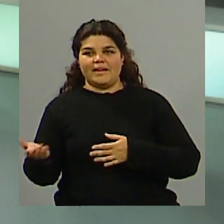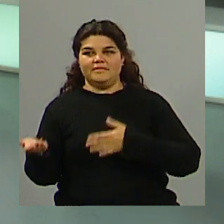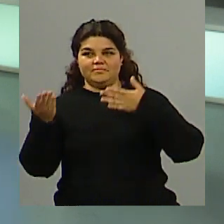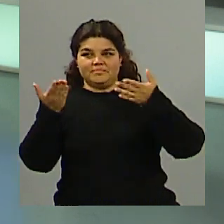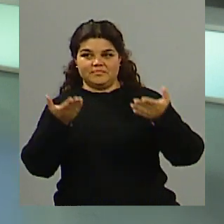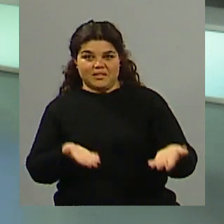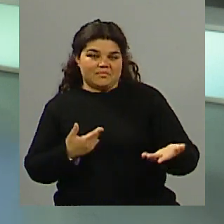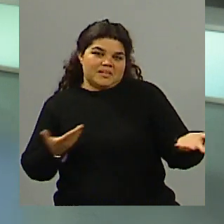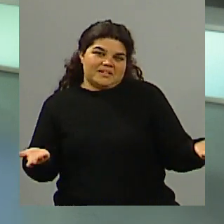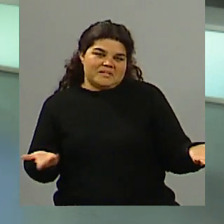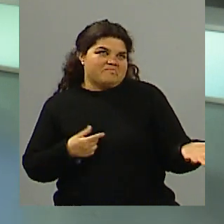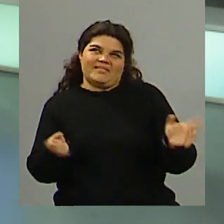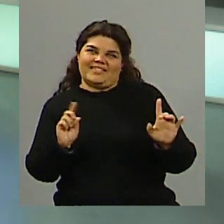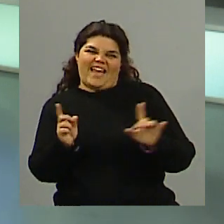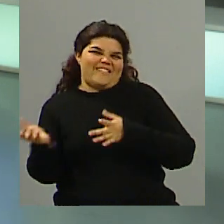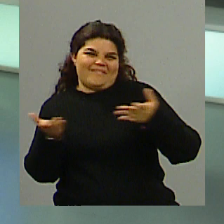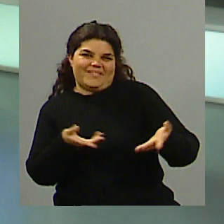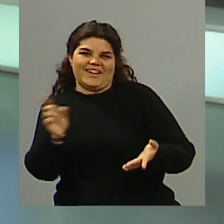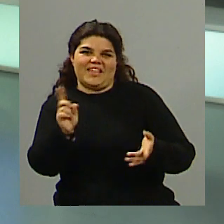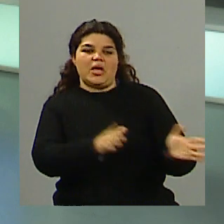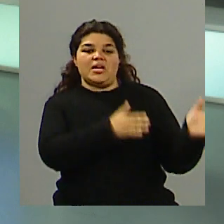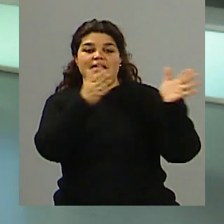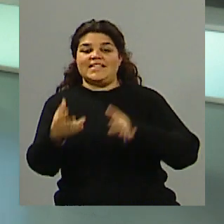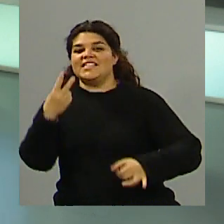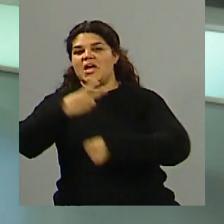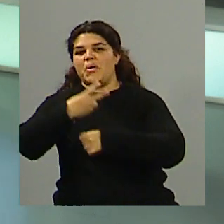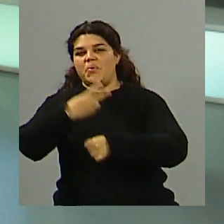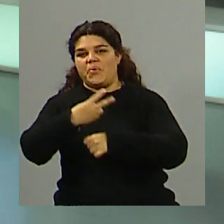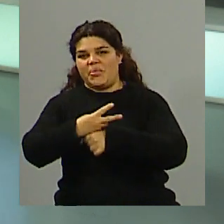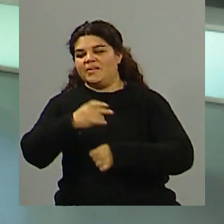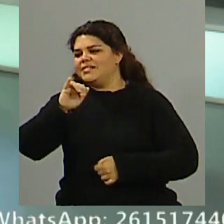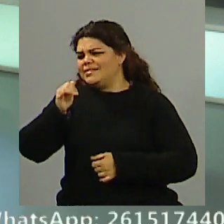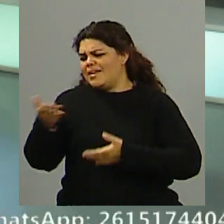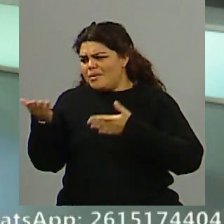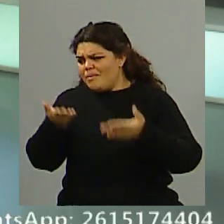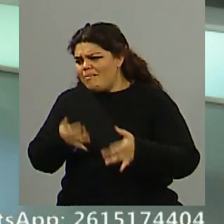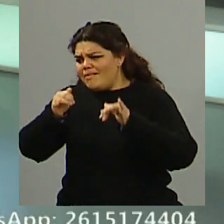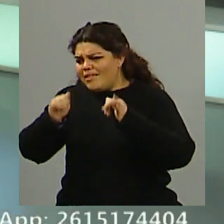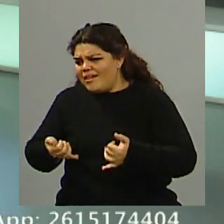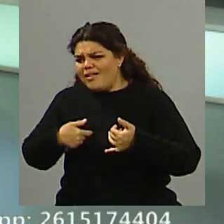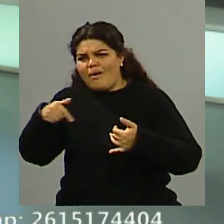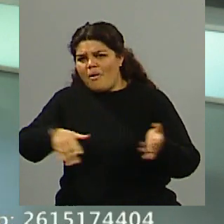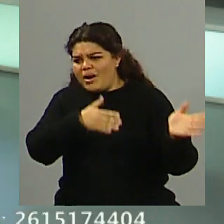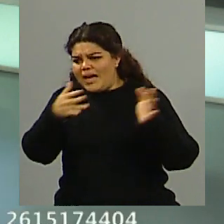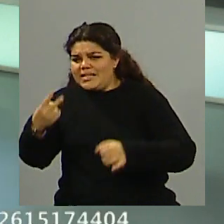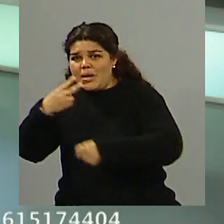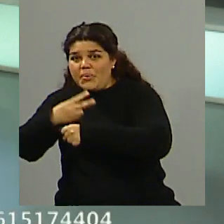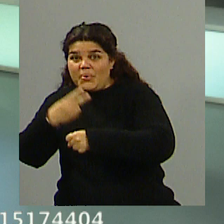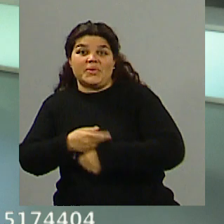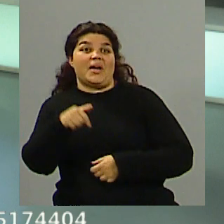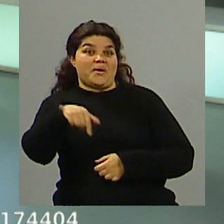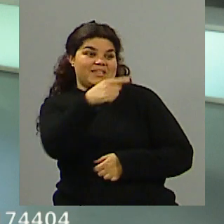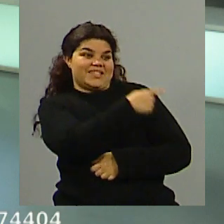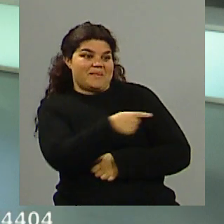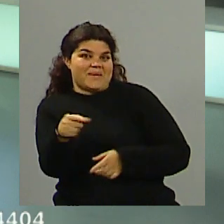Bienvenidos, bienvenidos no, al segundo bloque. Es una bienvenida también a este segundo bloque porque uno recién está empezando esta semana